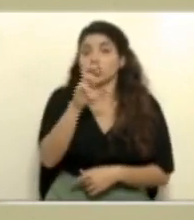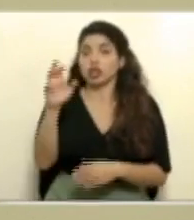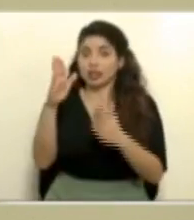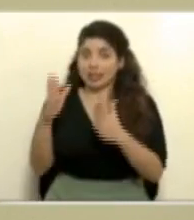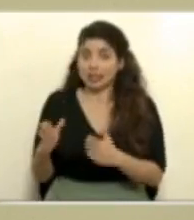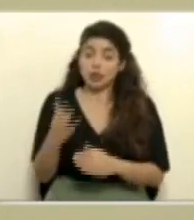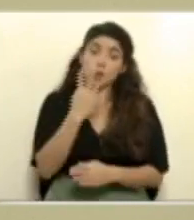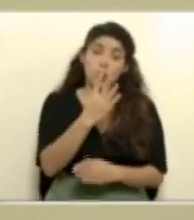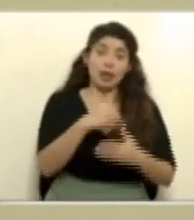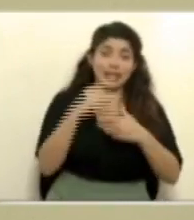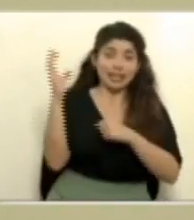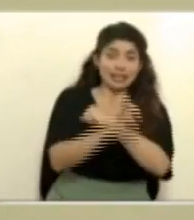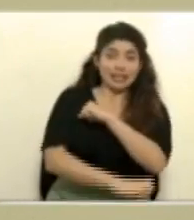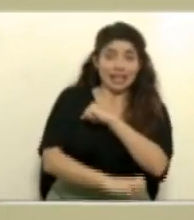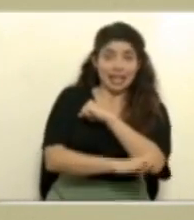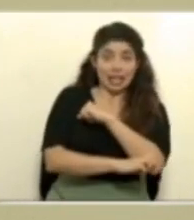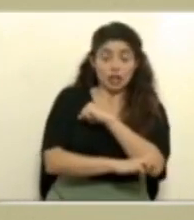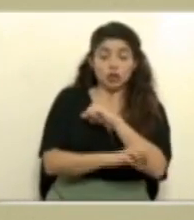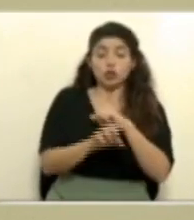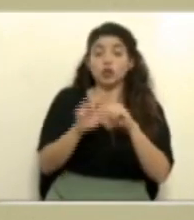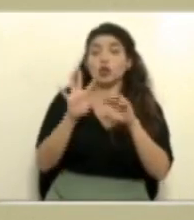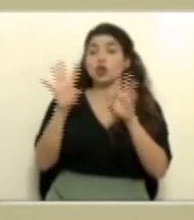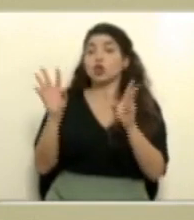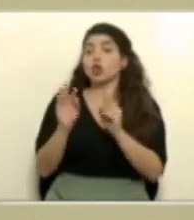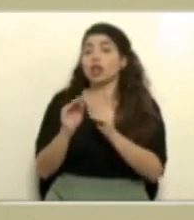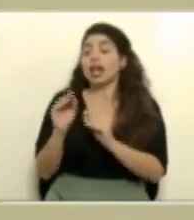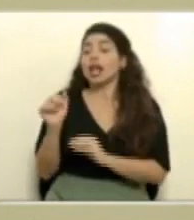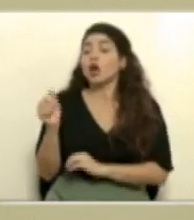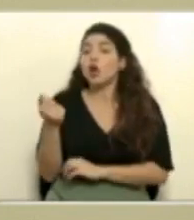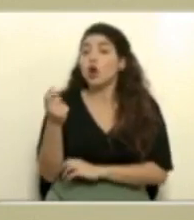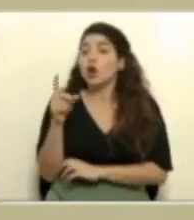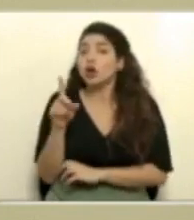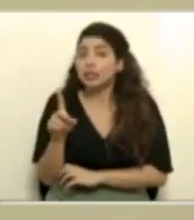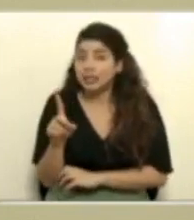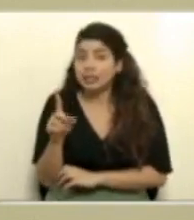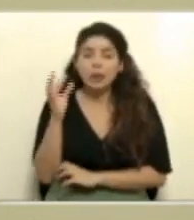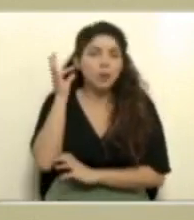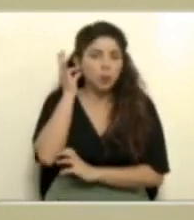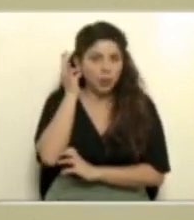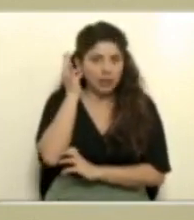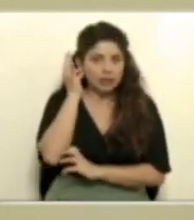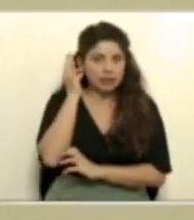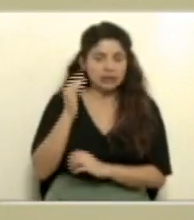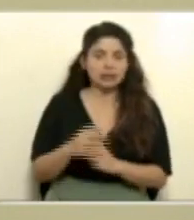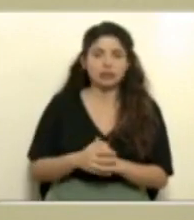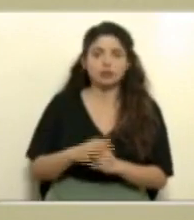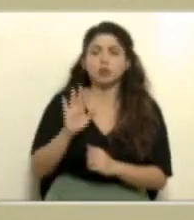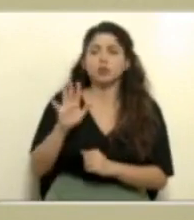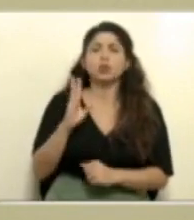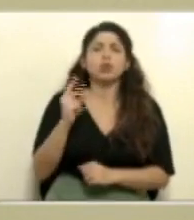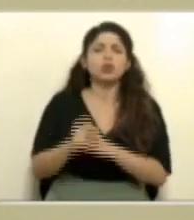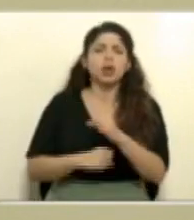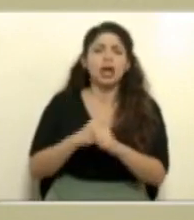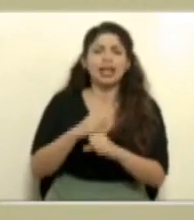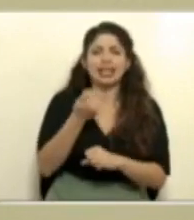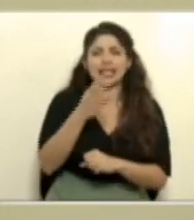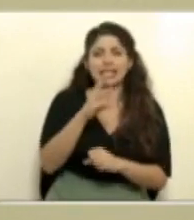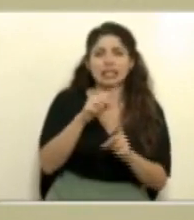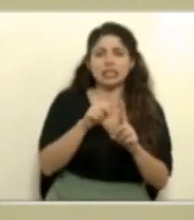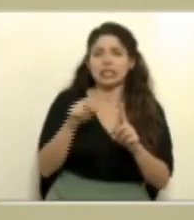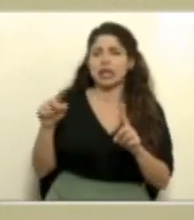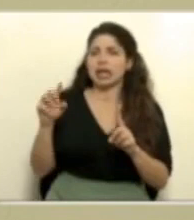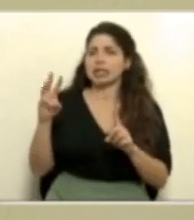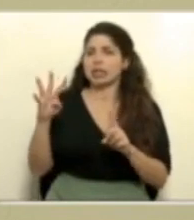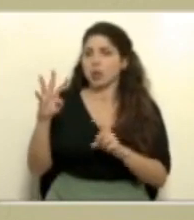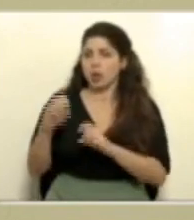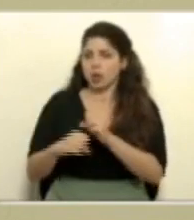y 4 son extranjeros, un total de 11 casos corresponden a mujeres con edades entre 16 y 64